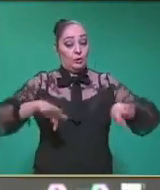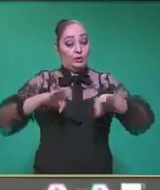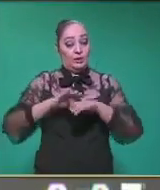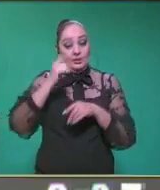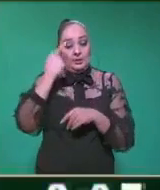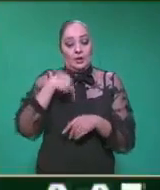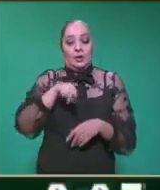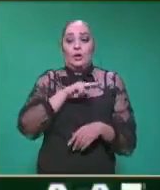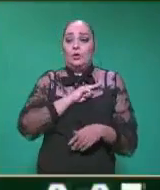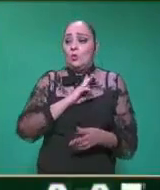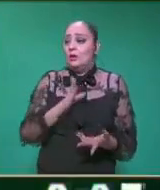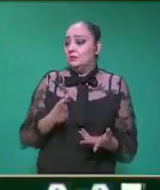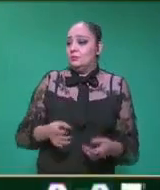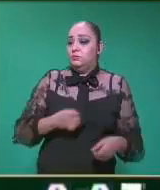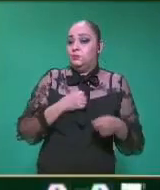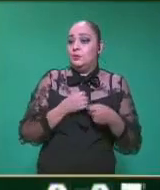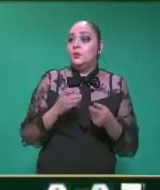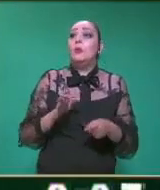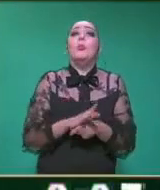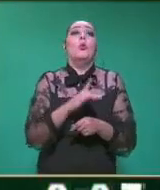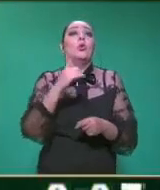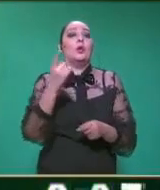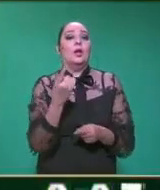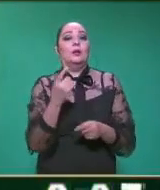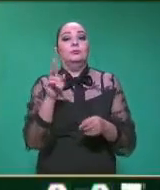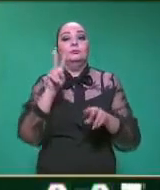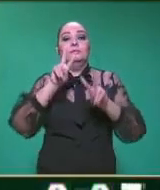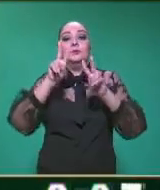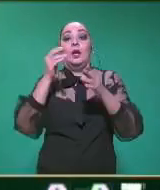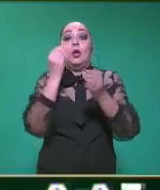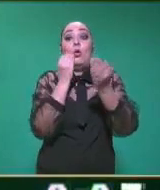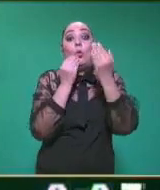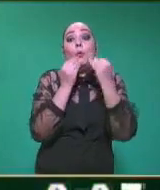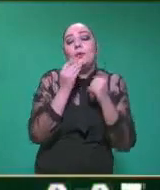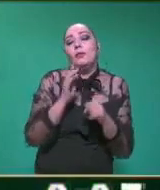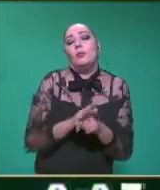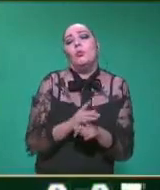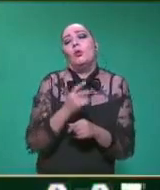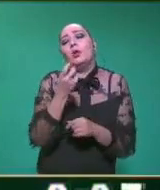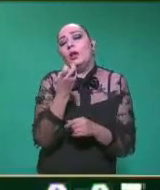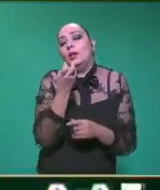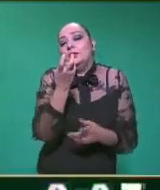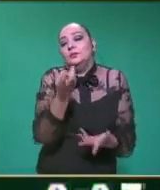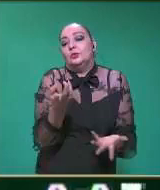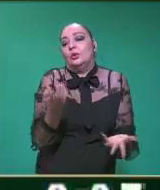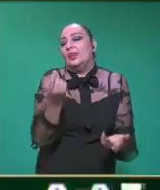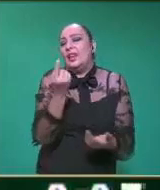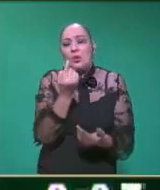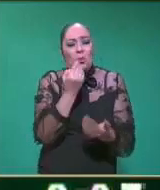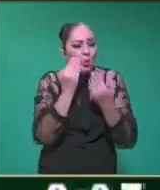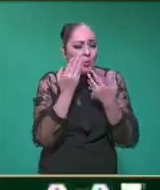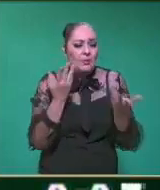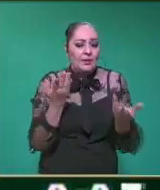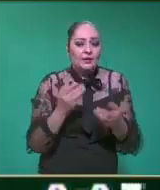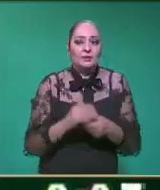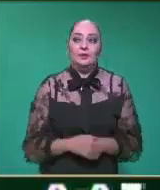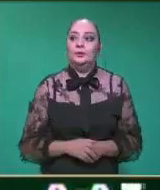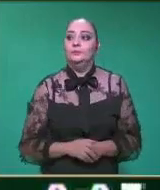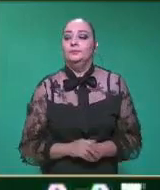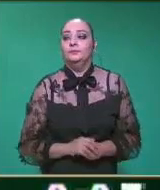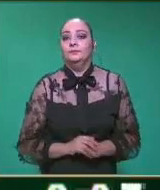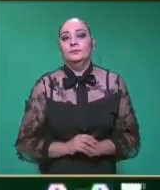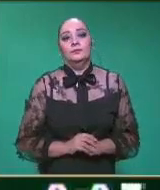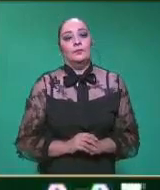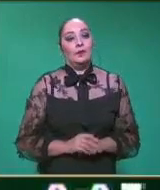ecosistemas y esto tiene que ver con su alimentación. ¿Qué nos puedes decir, Katia, de qué es lo que comen los tlacuaches? Claro, pues bueno,